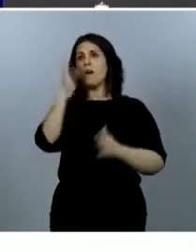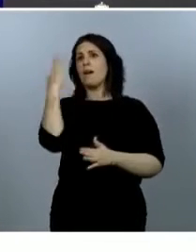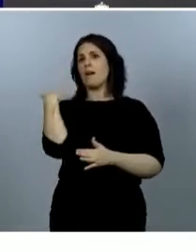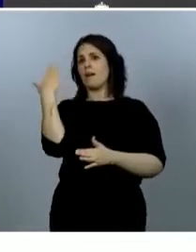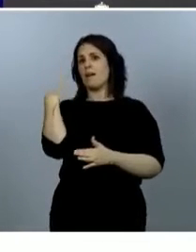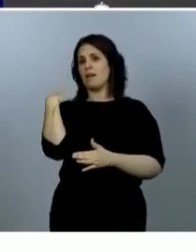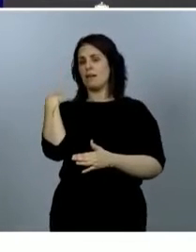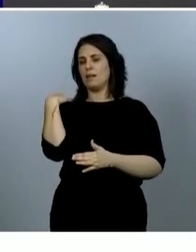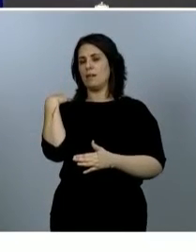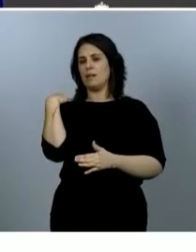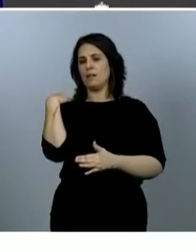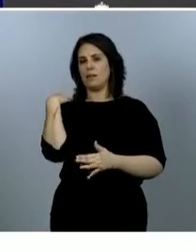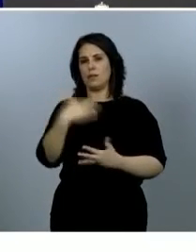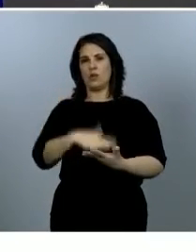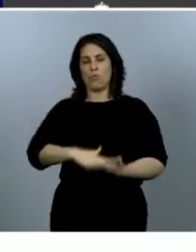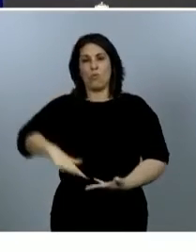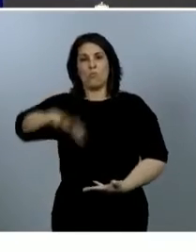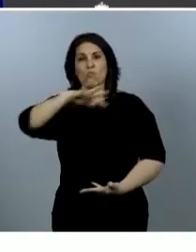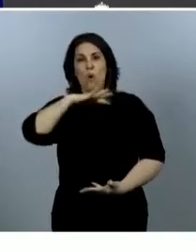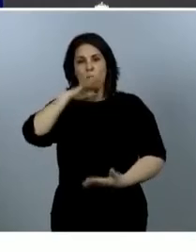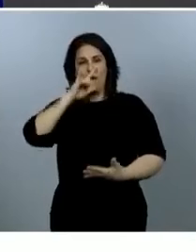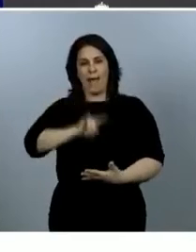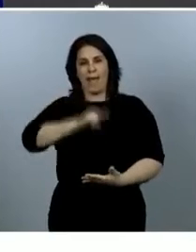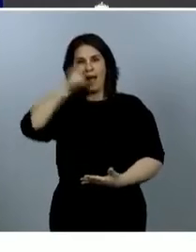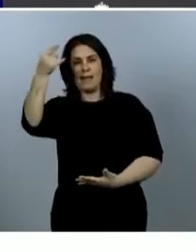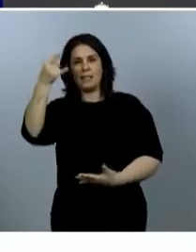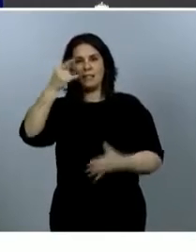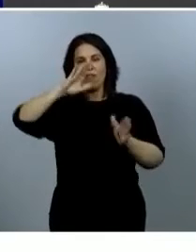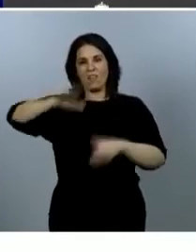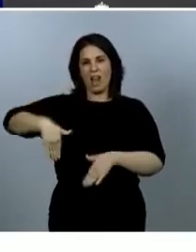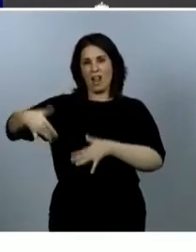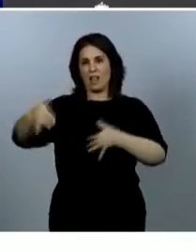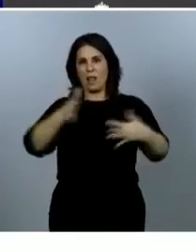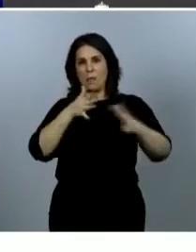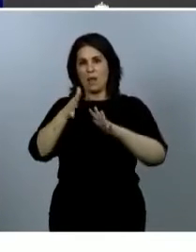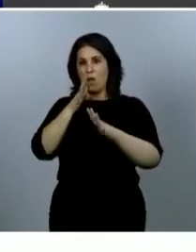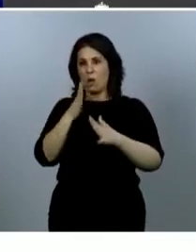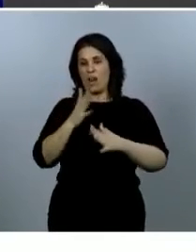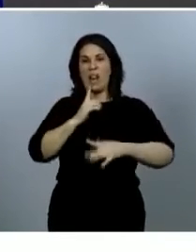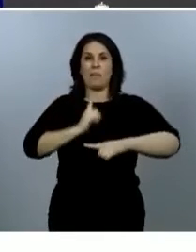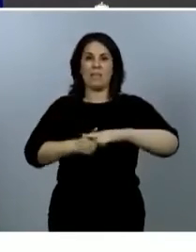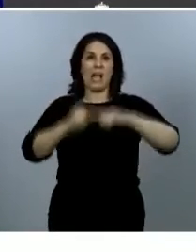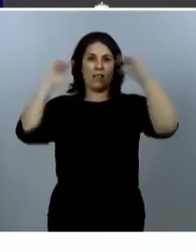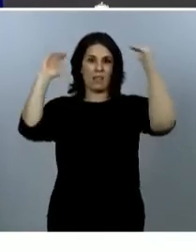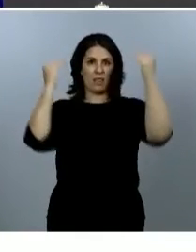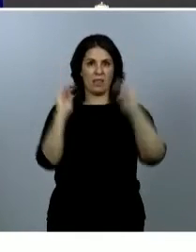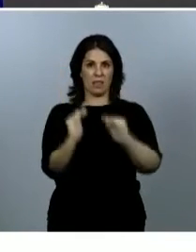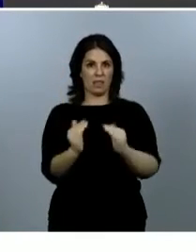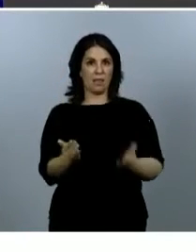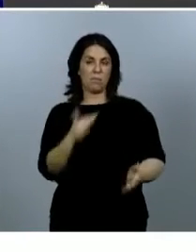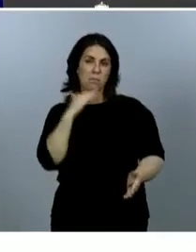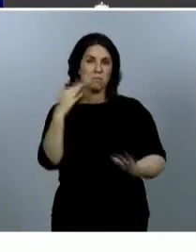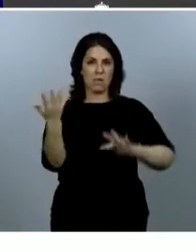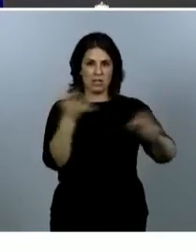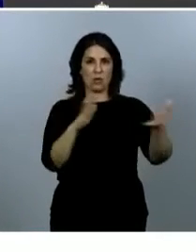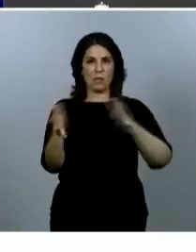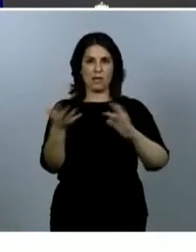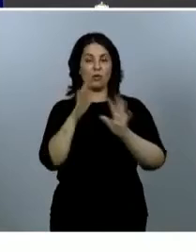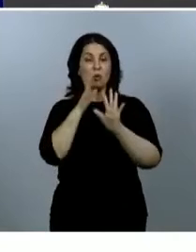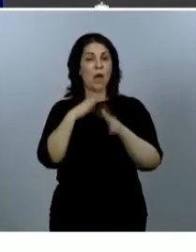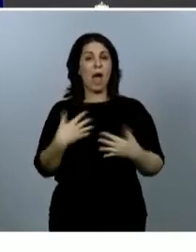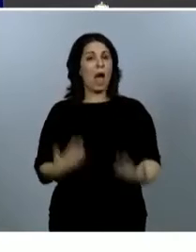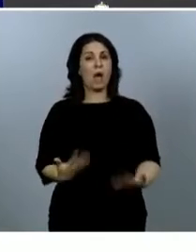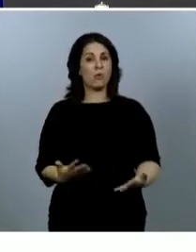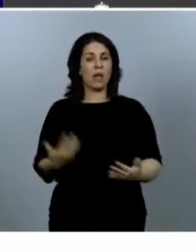capacidad extra que se desarrolló a finales de marzo, pese a que ha disminuido prácticamente la mitad y estamos ya en parámetros cercanos